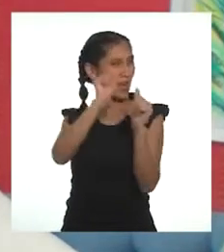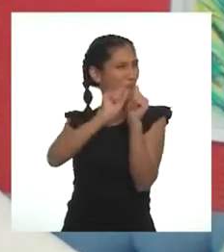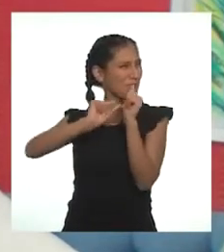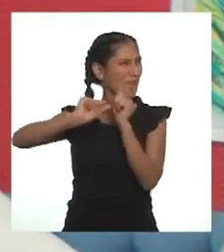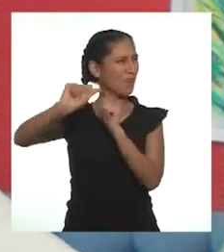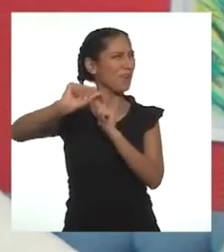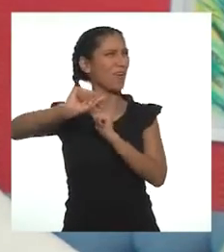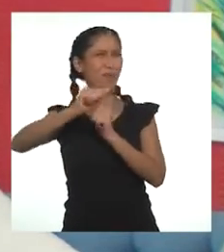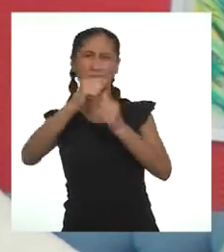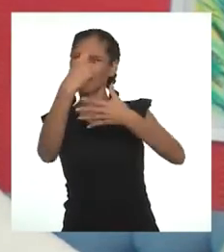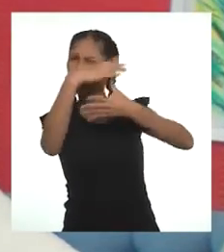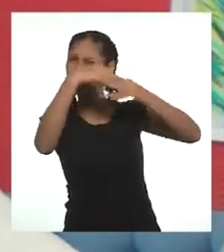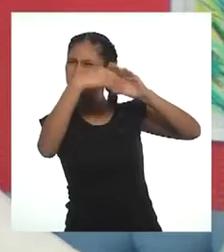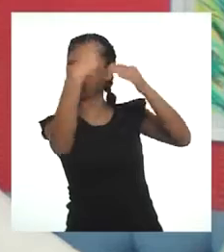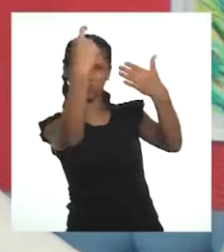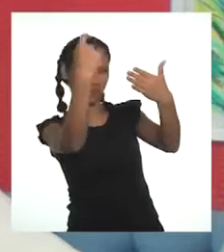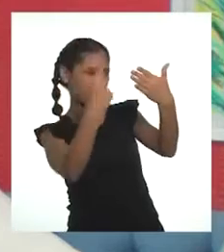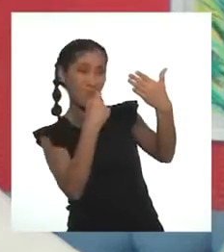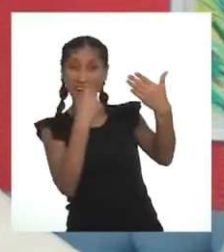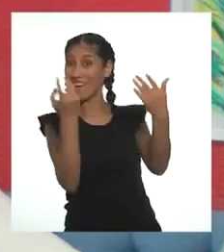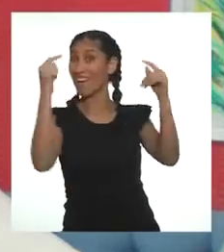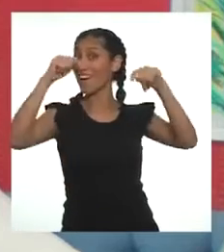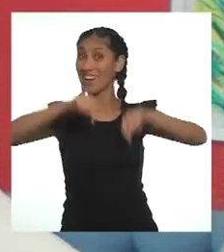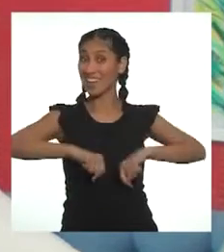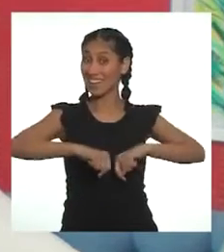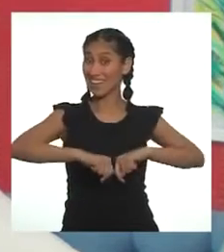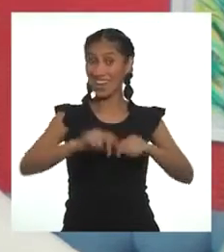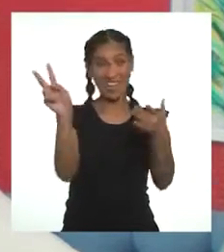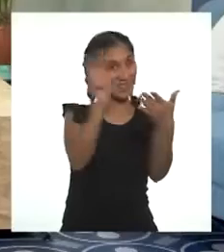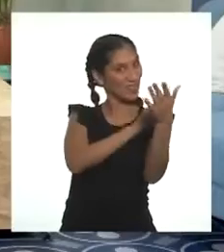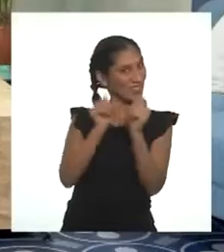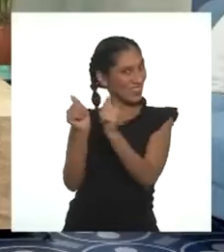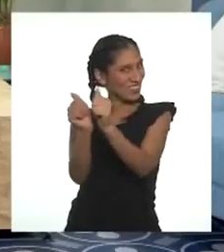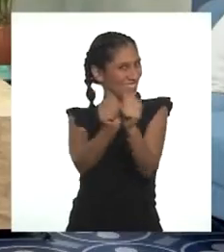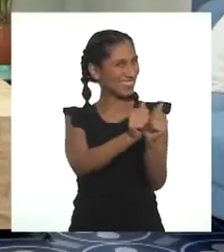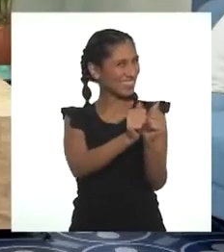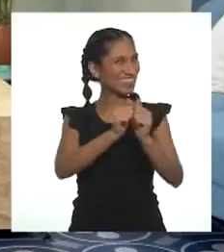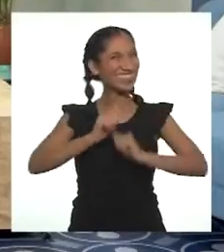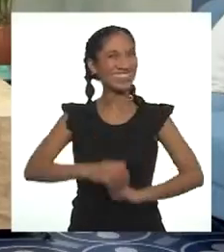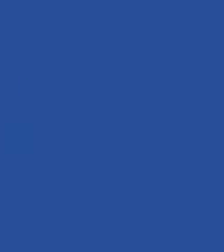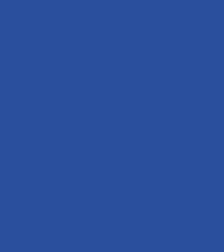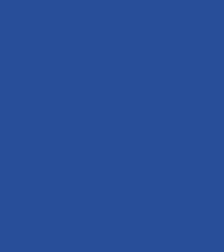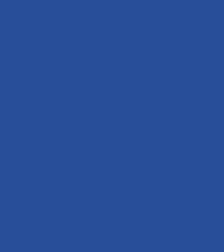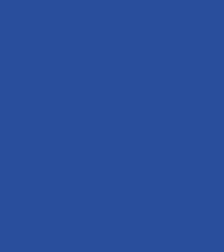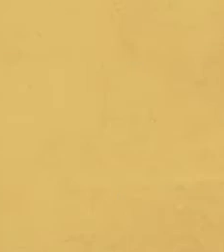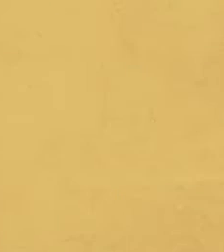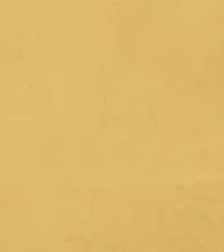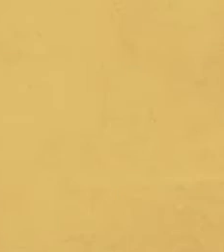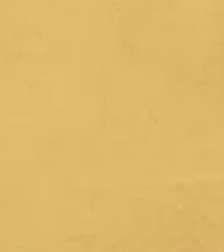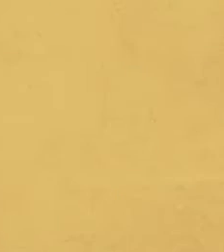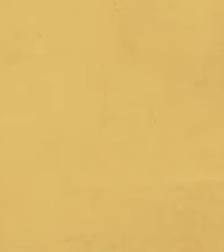viaje a través de mundos y personajes increíbles, pues llegó el momento de... ¡Leemos Juntos!